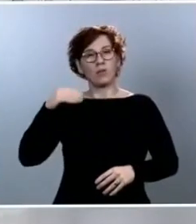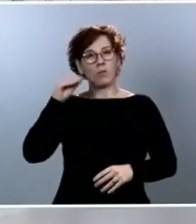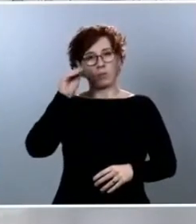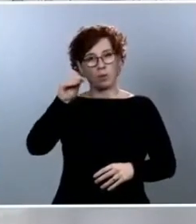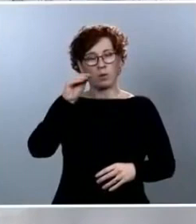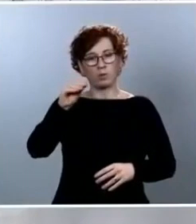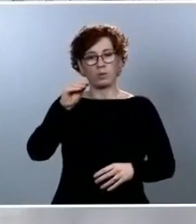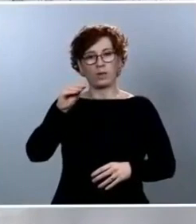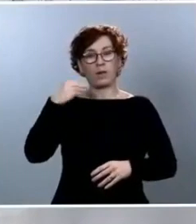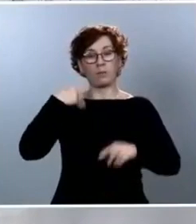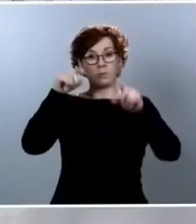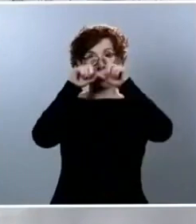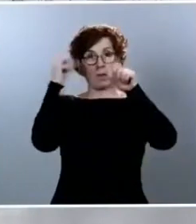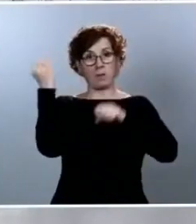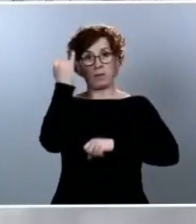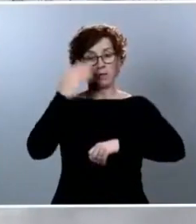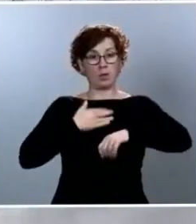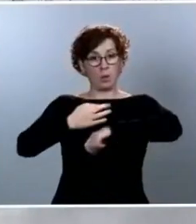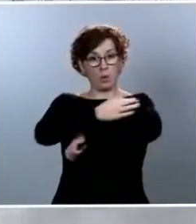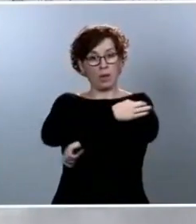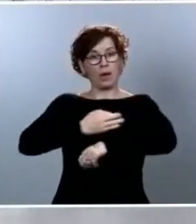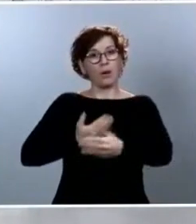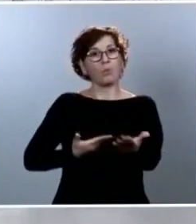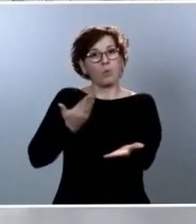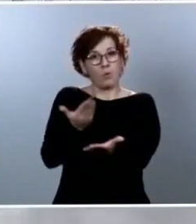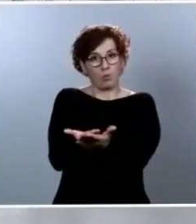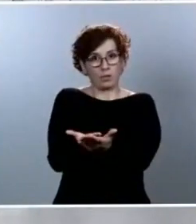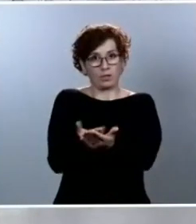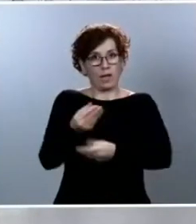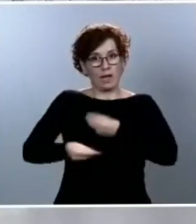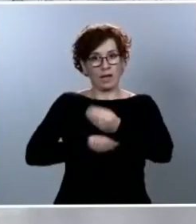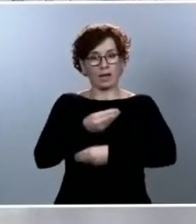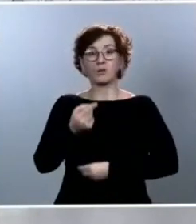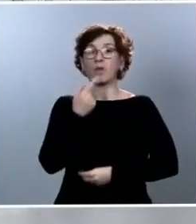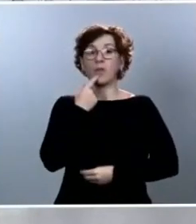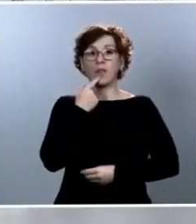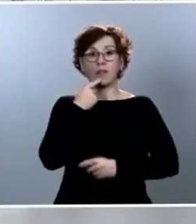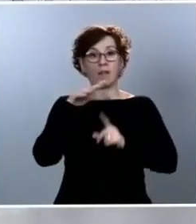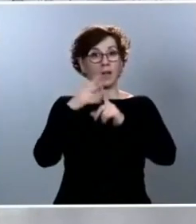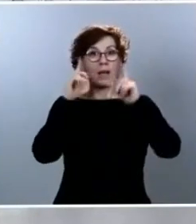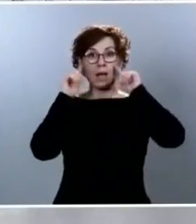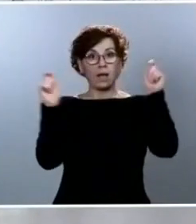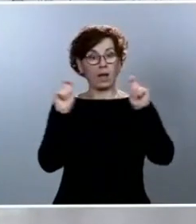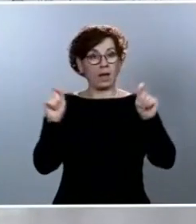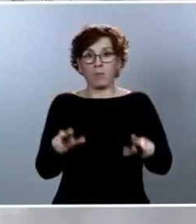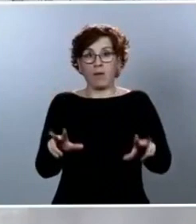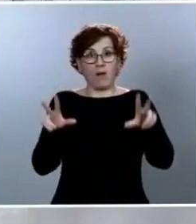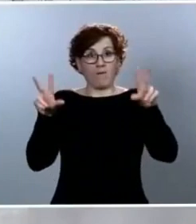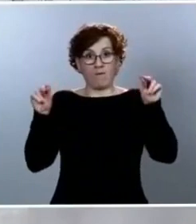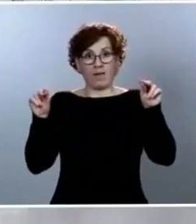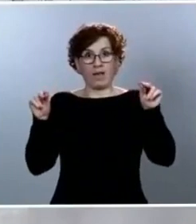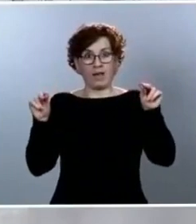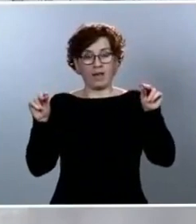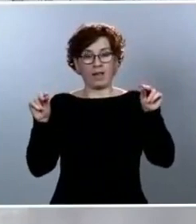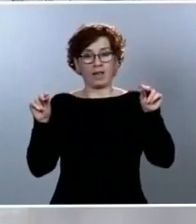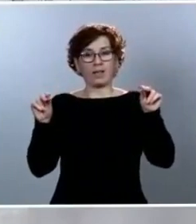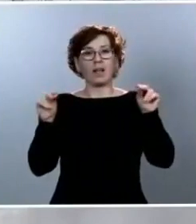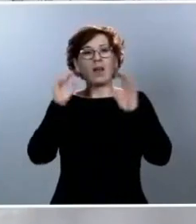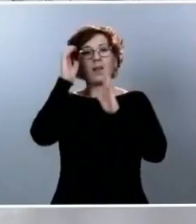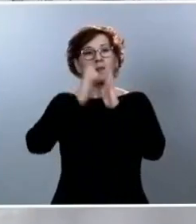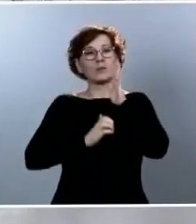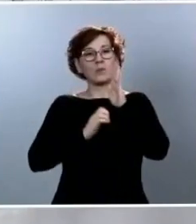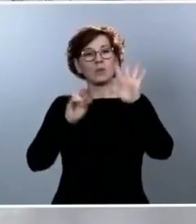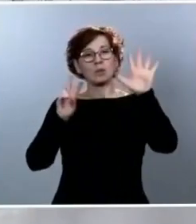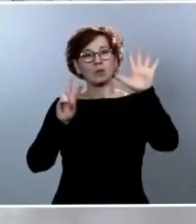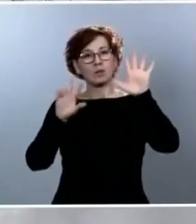Baleares, dirigida a que una vez finalizado el estado de alarma, el descuento del 75% del que disponen los ciudadanos de las